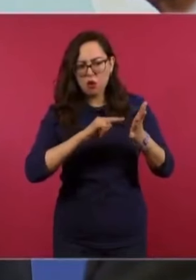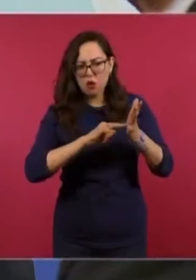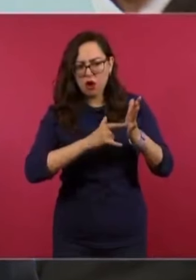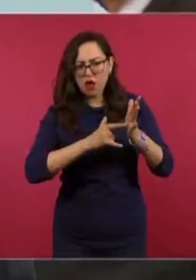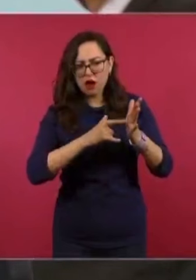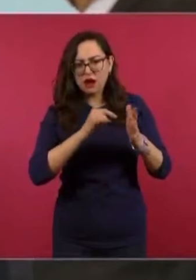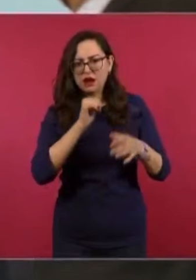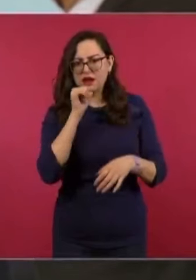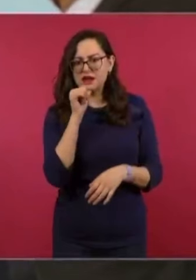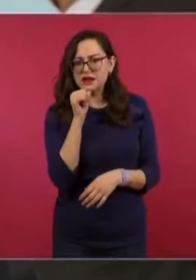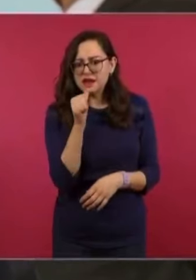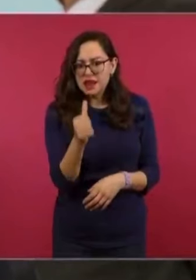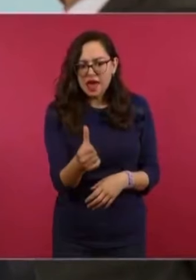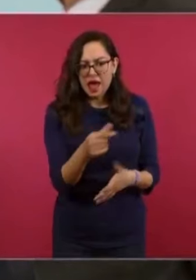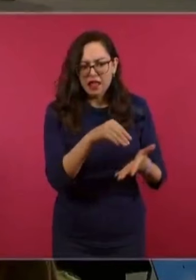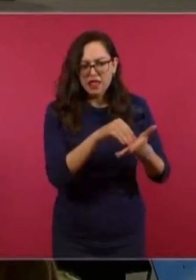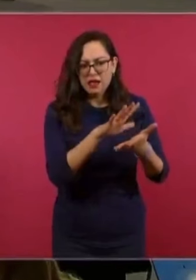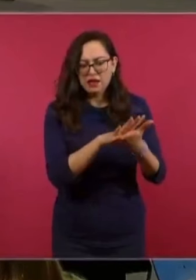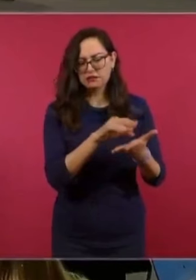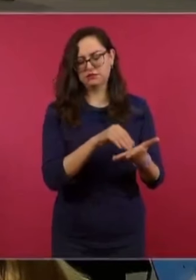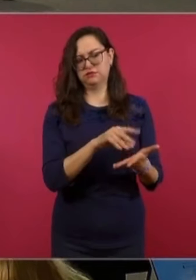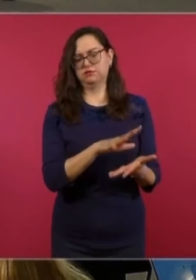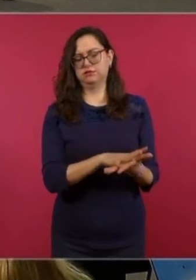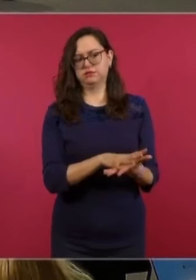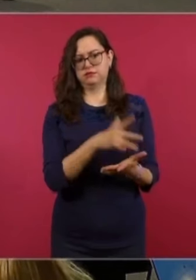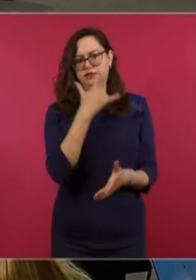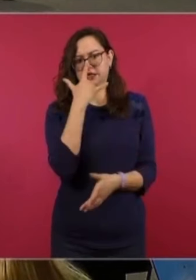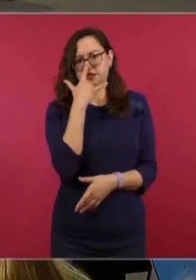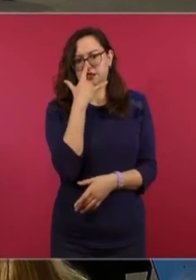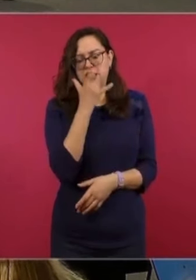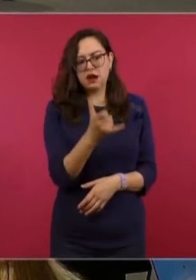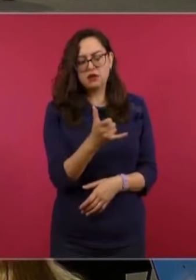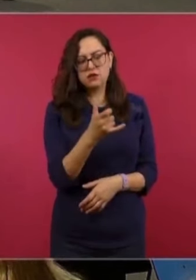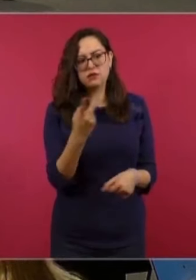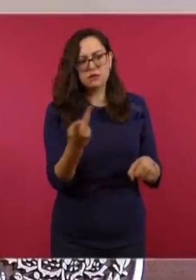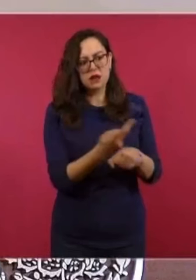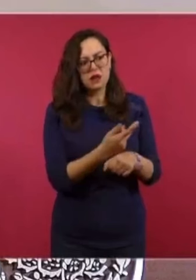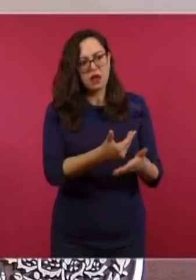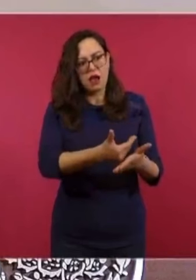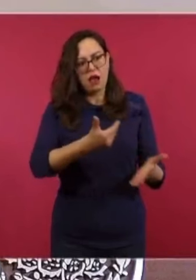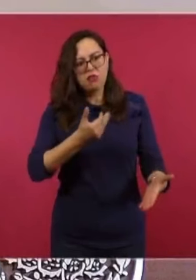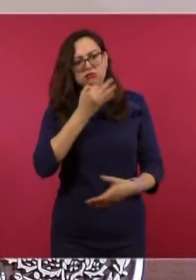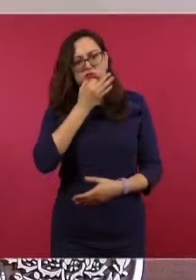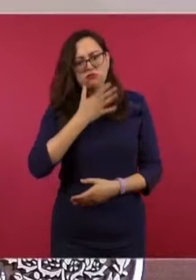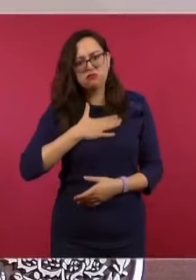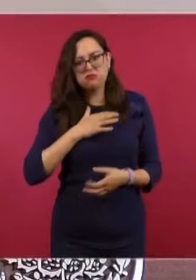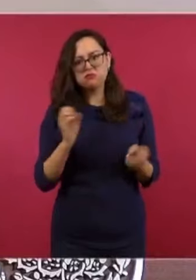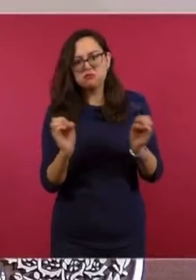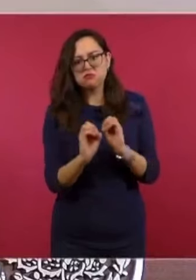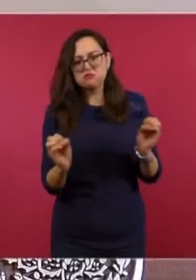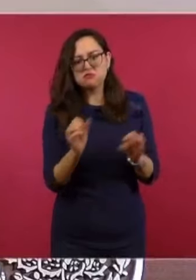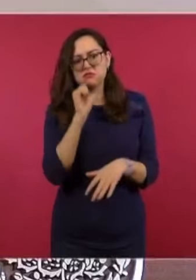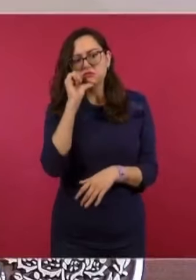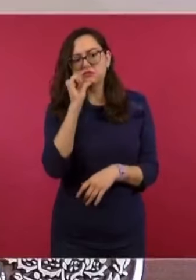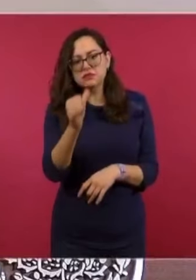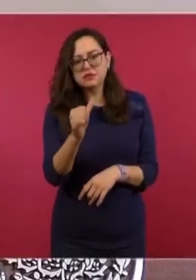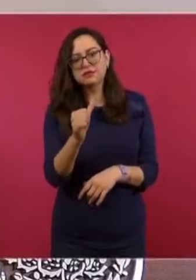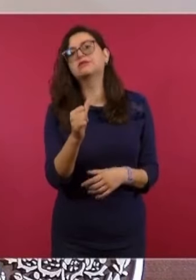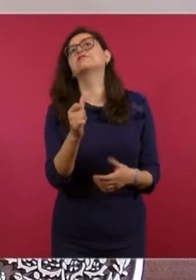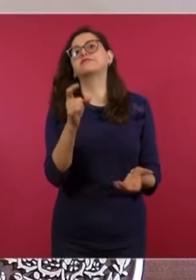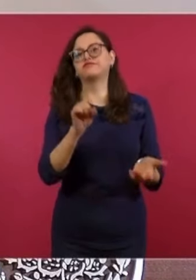asignado, esto para fines netamente económicos de las aerolíneas, además de que no existía un método de control sobre las